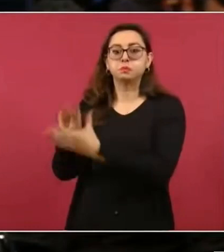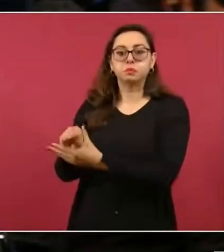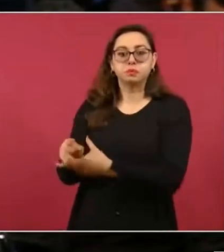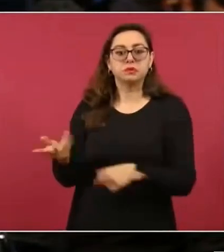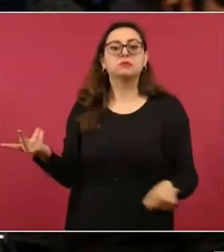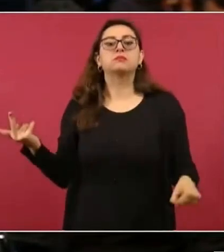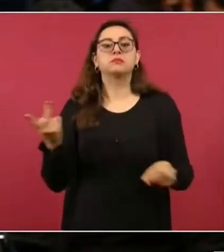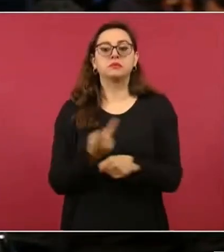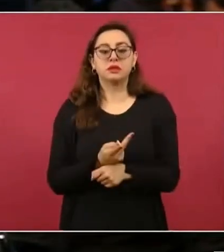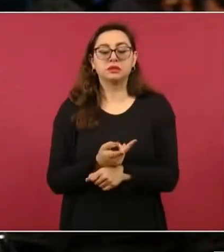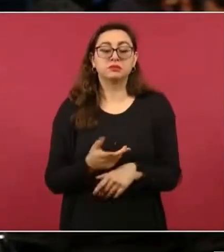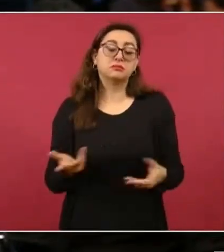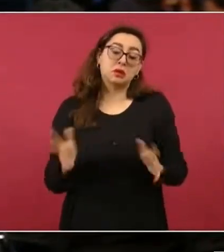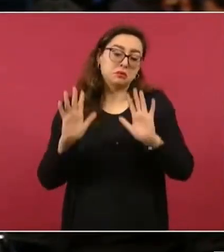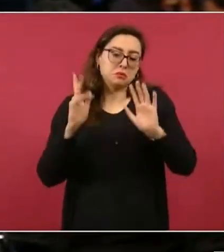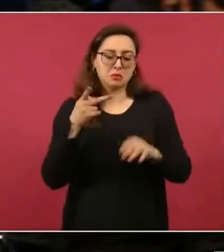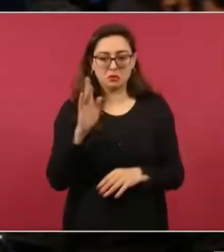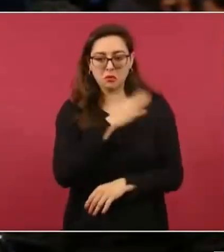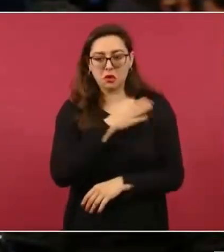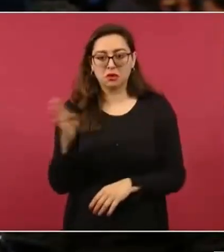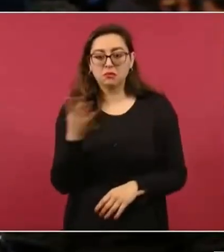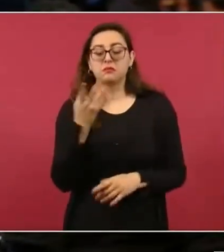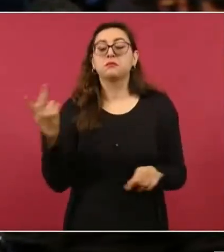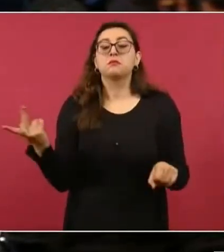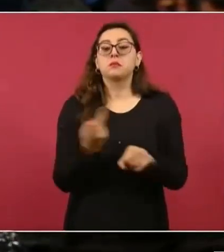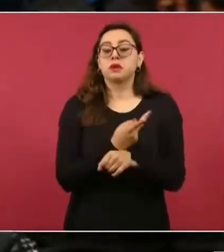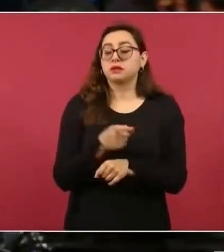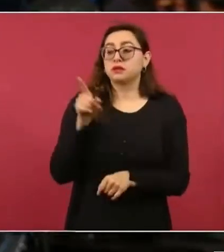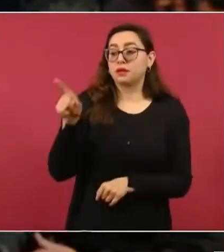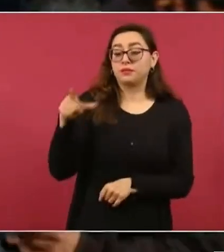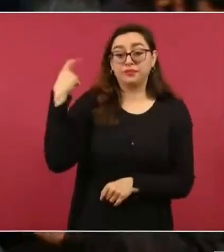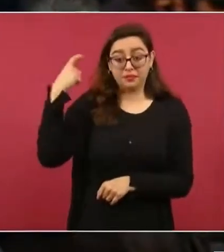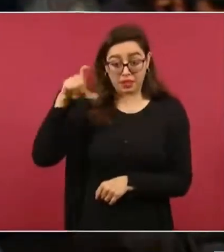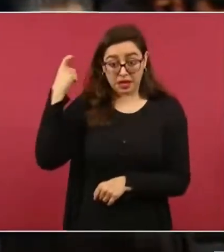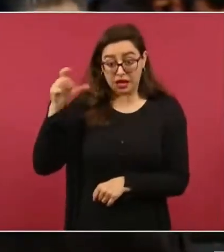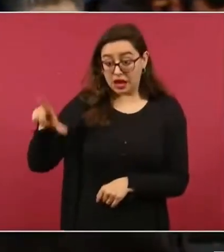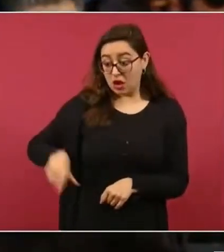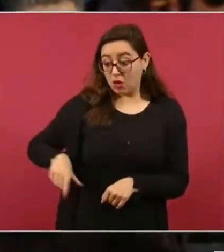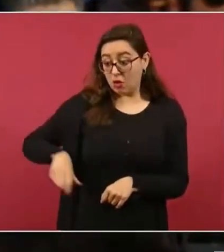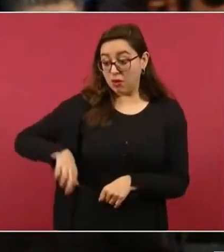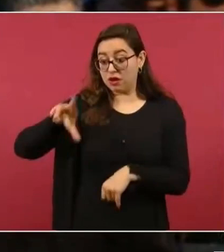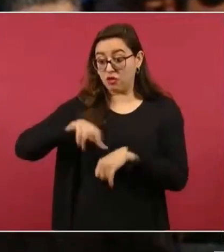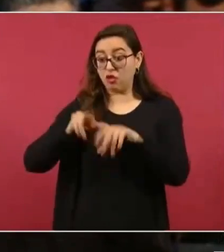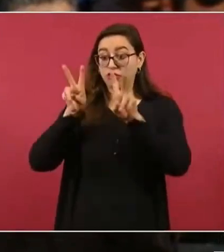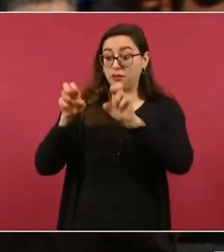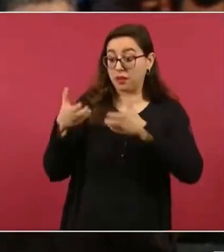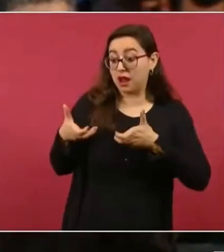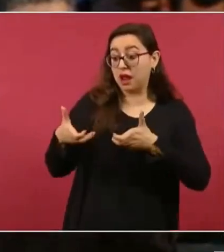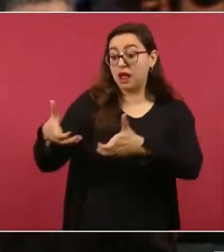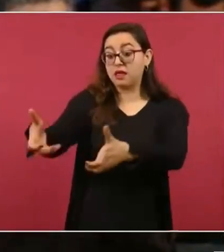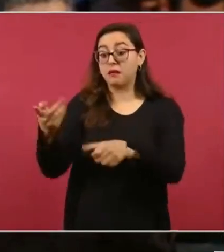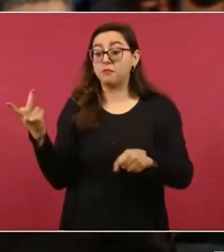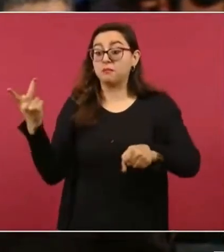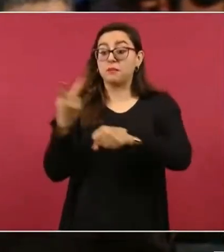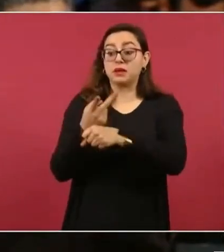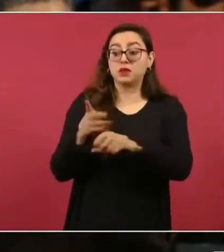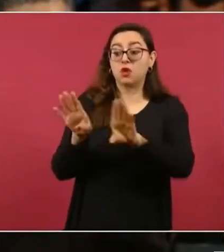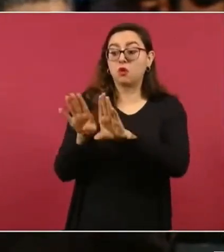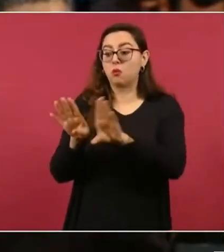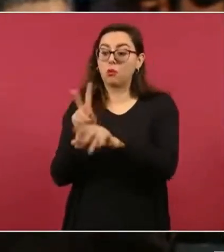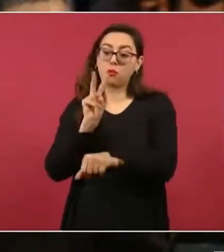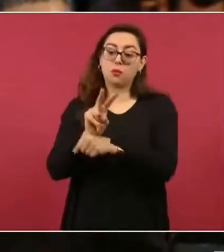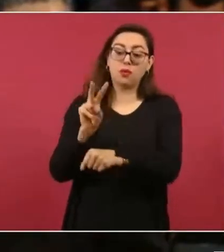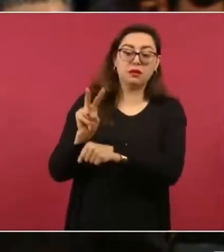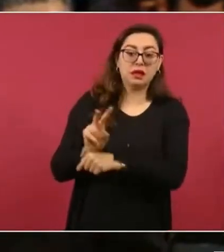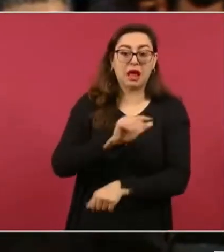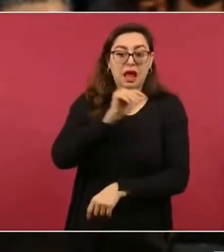platico de eso con el gobernador de Querétaro, ¿qué solución habrá al respecto sobre ese tramo que pasa por zonas urbanas y que ha